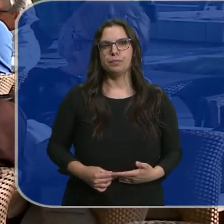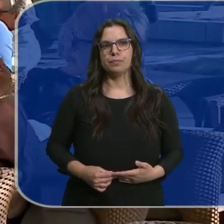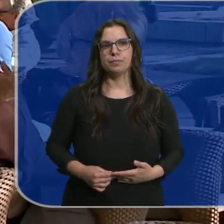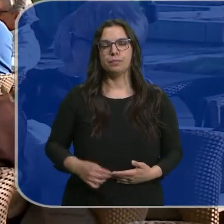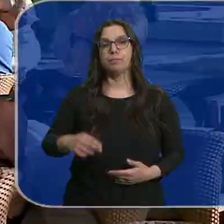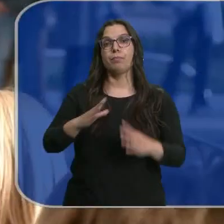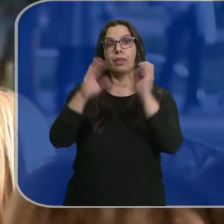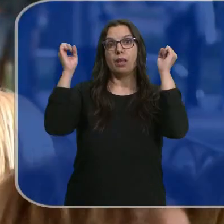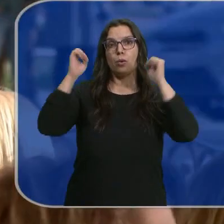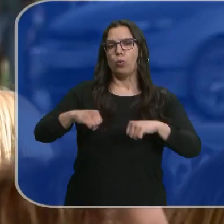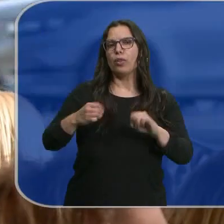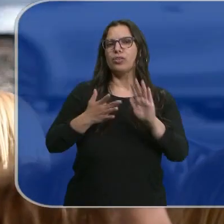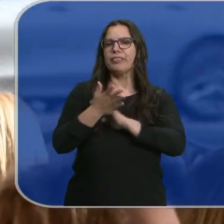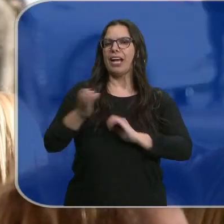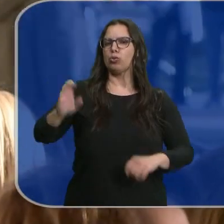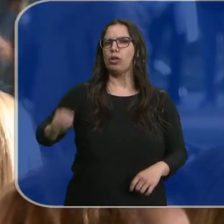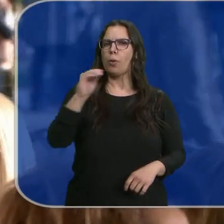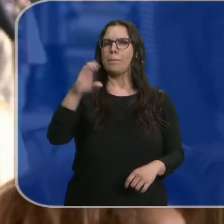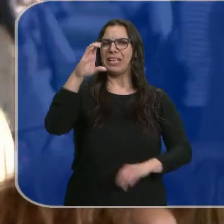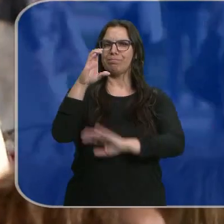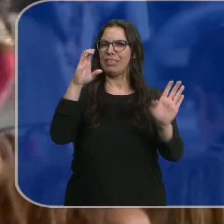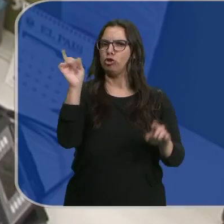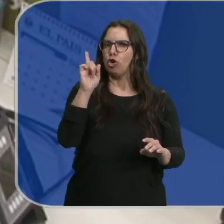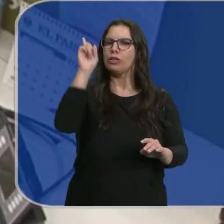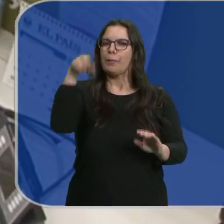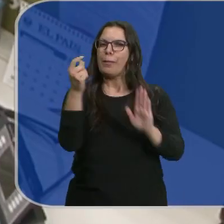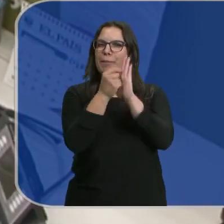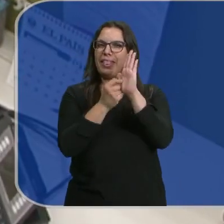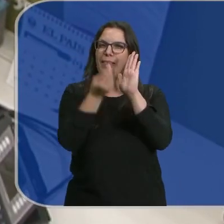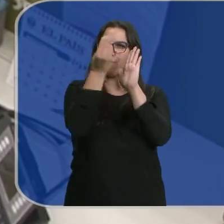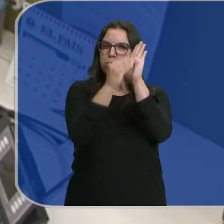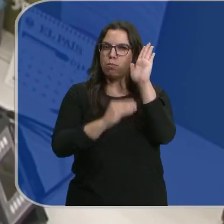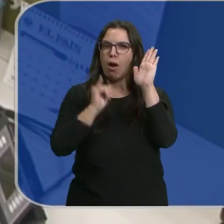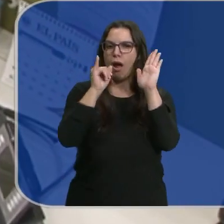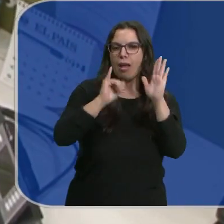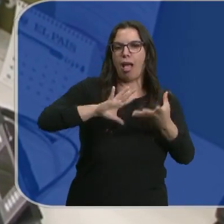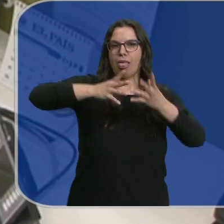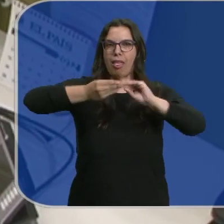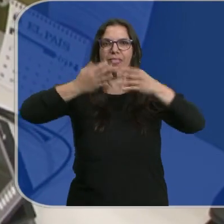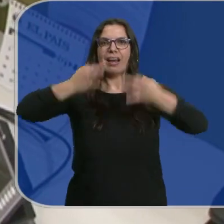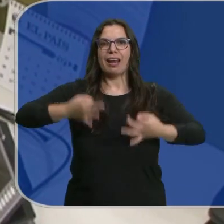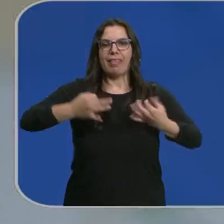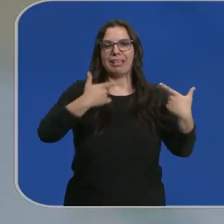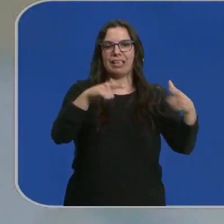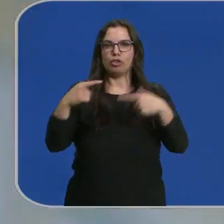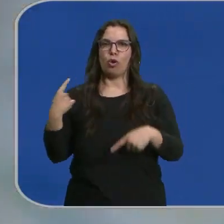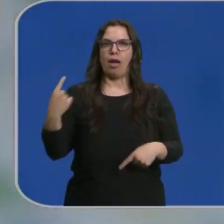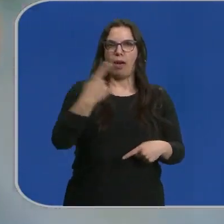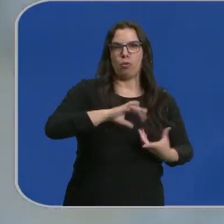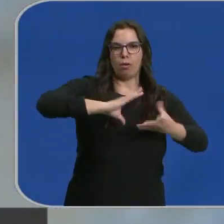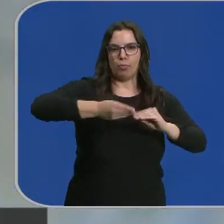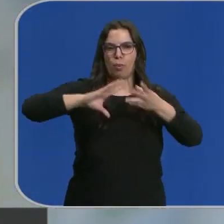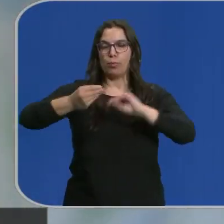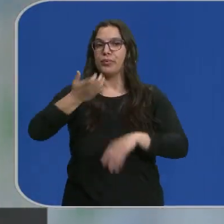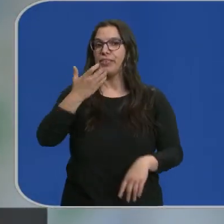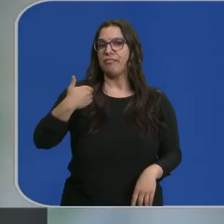Este acuerdo va más allá de una subida salarial. Introduce una batería de medidas que se adaptarán a la realidad de cada sector. Ante el